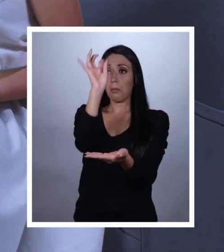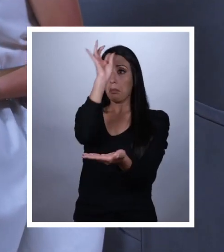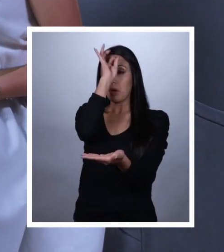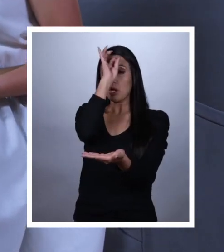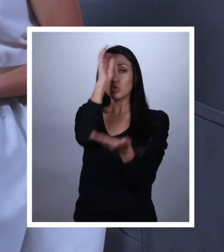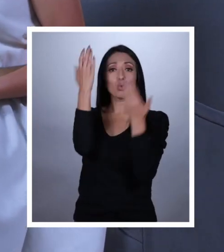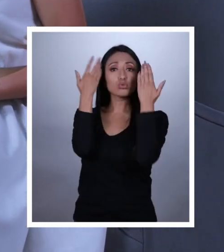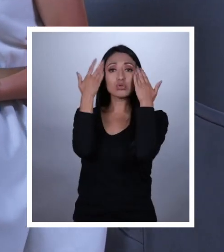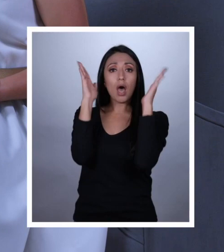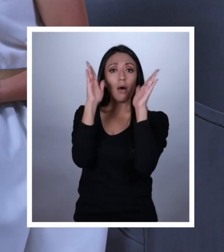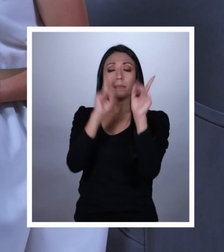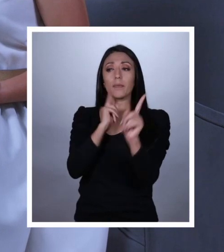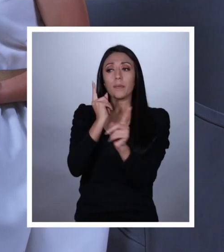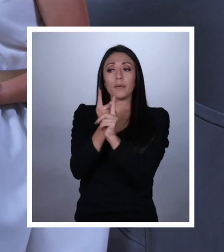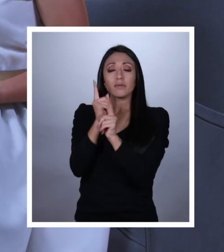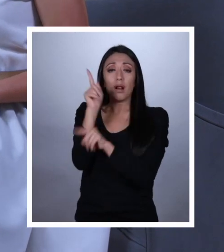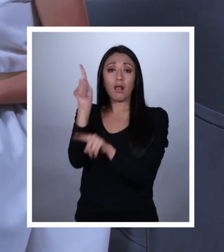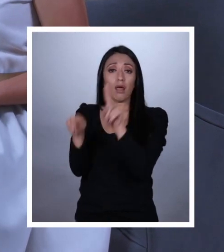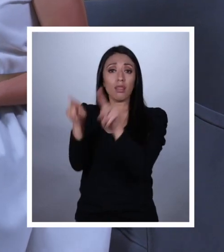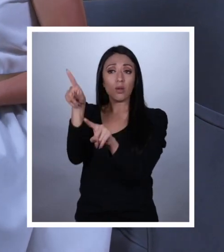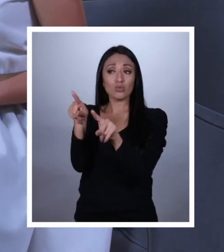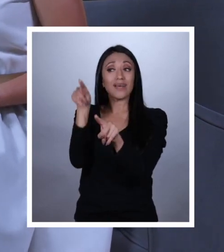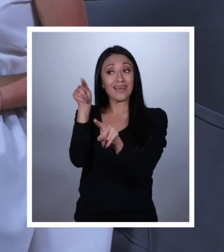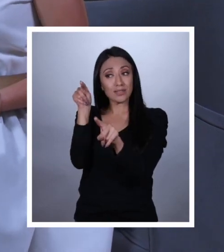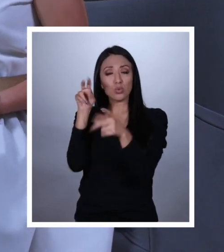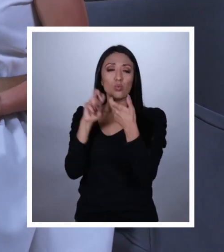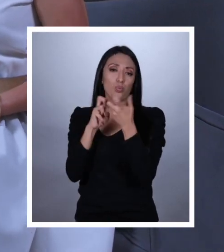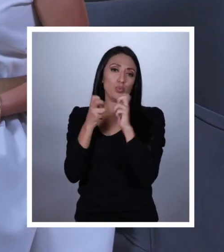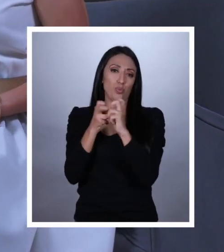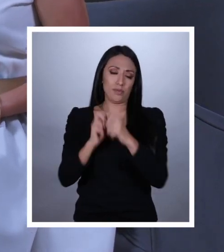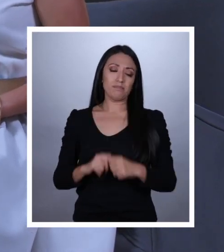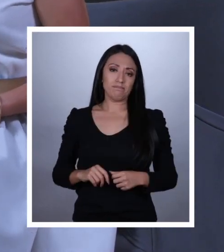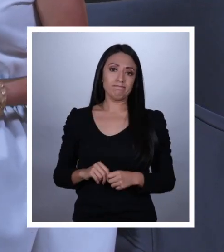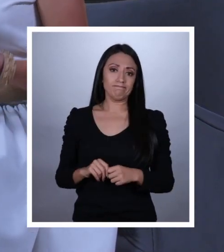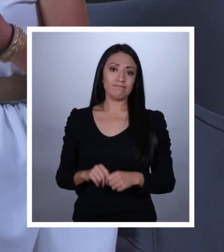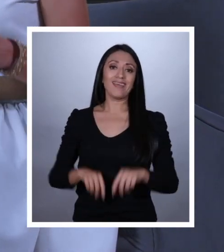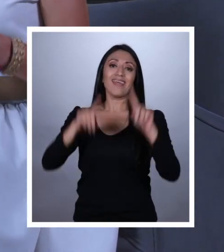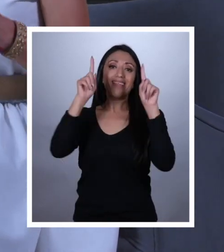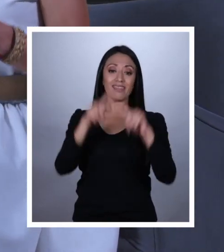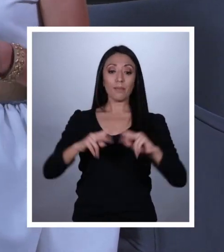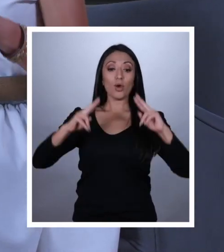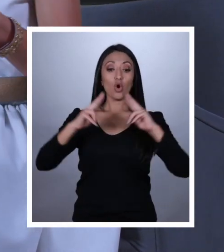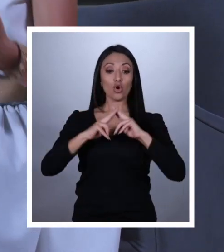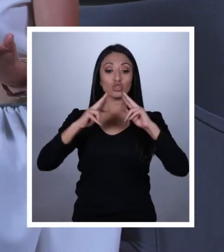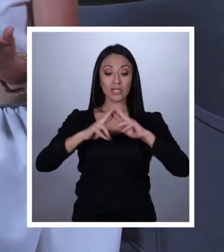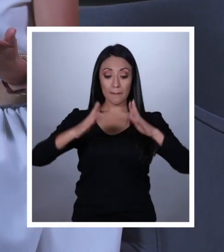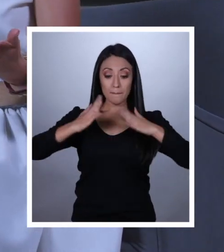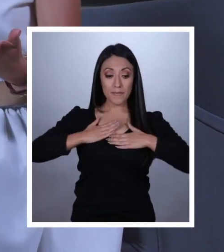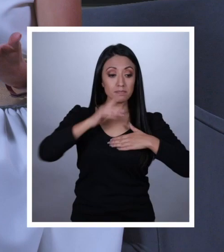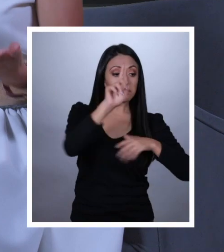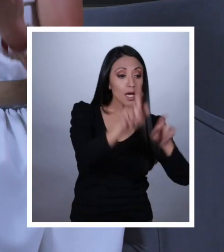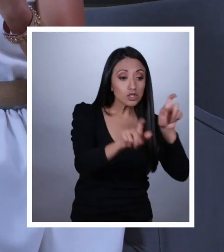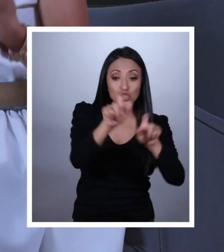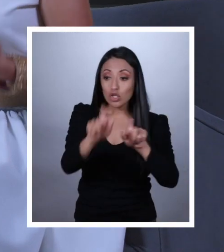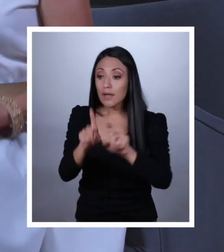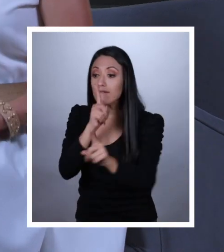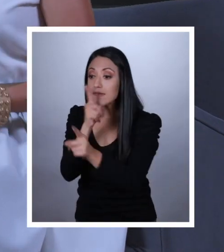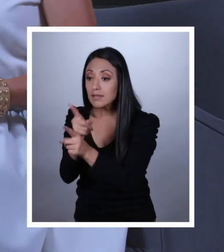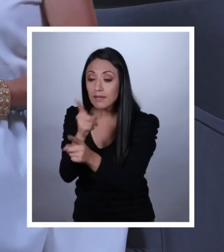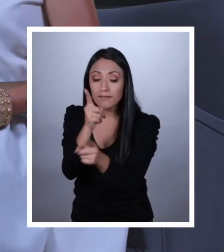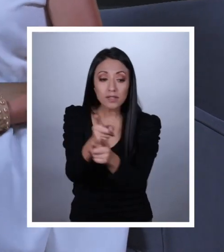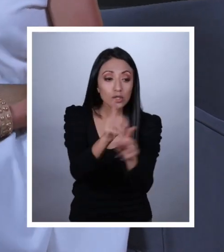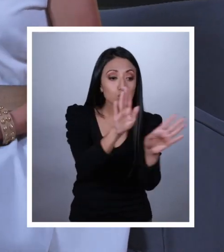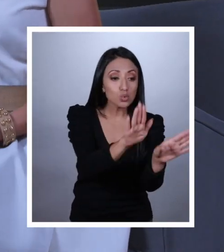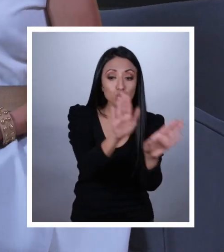no conocen diferentes realidades del país y eso es un problema. Conocer la realidad de tus ciudadanos debe ser